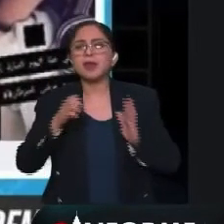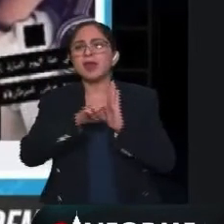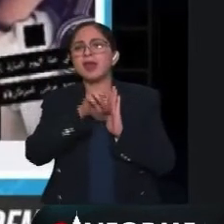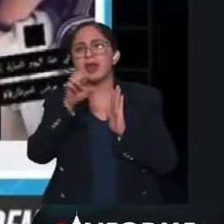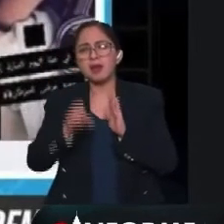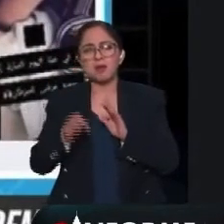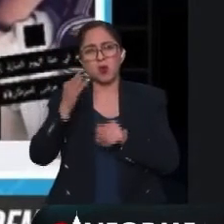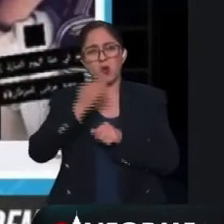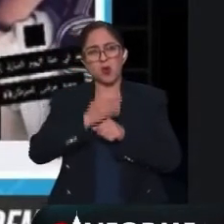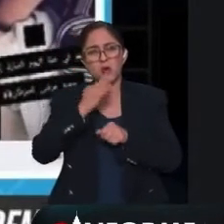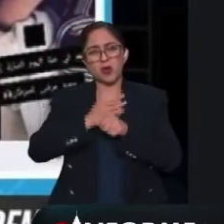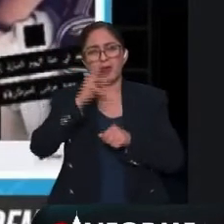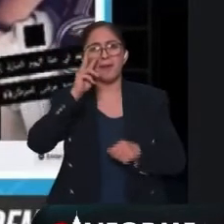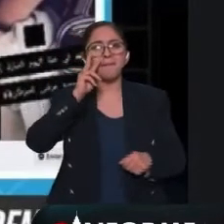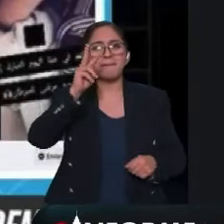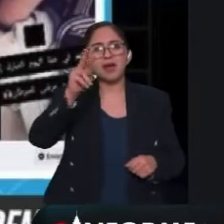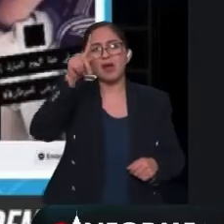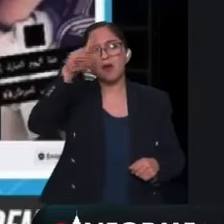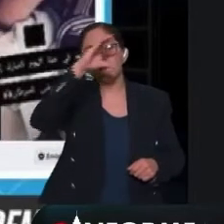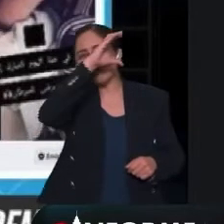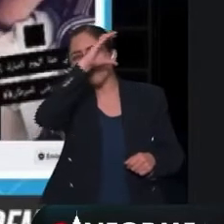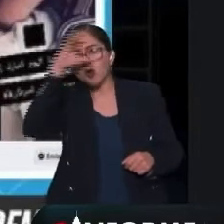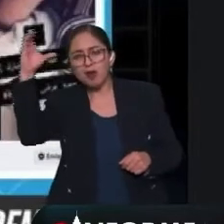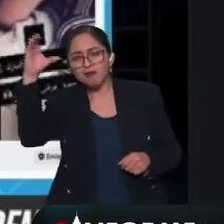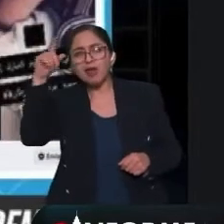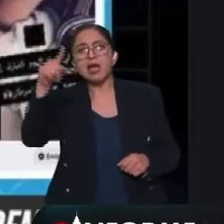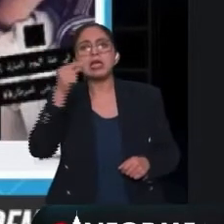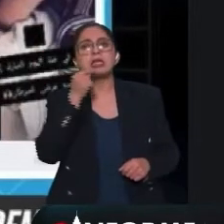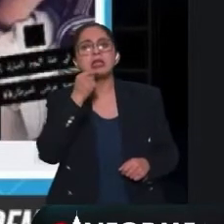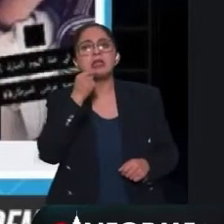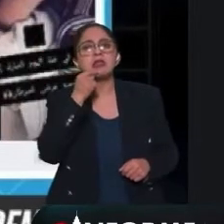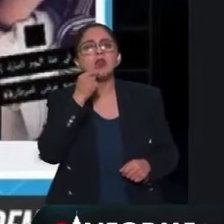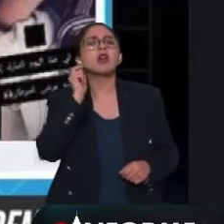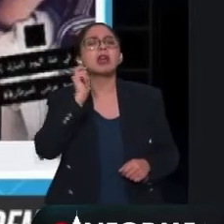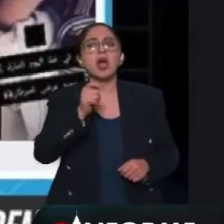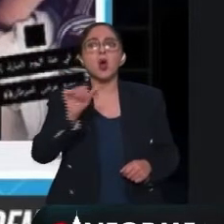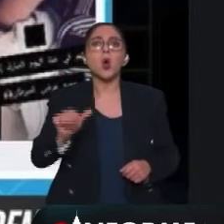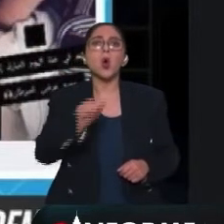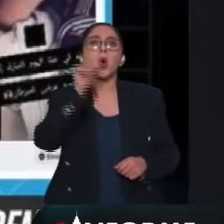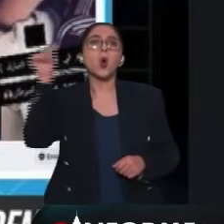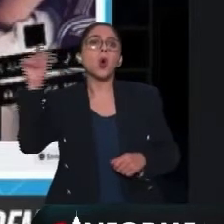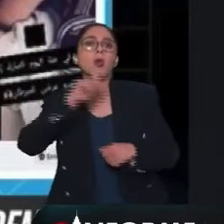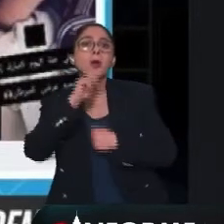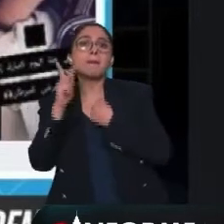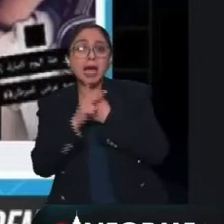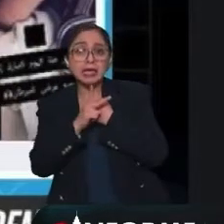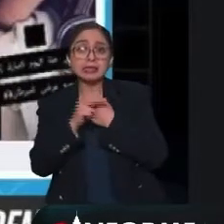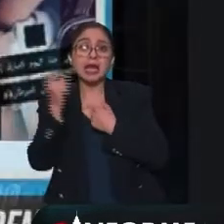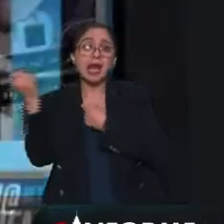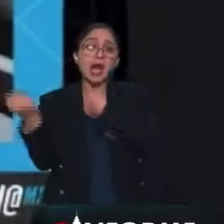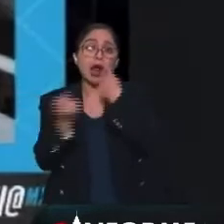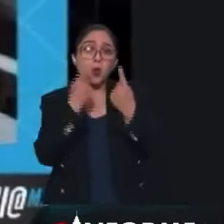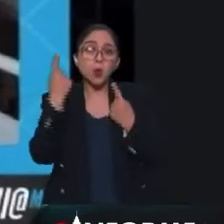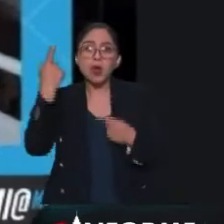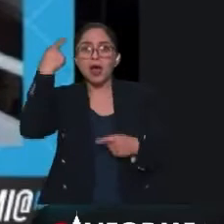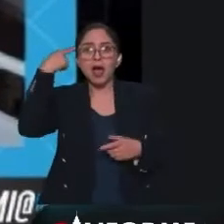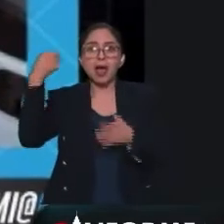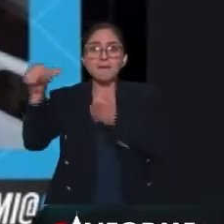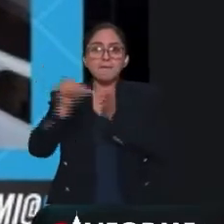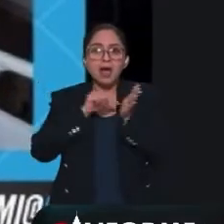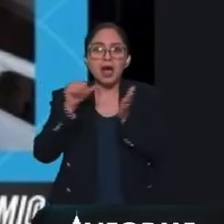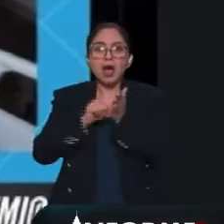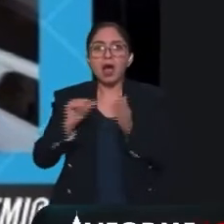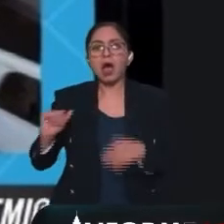fotografía que pertenece a otro país, pero que además fue promovida desde hace ya varios meses, y lo